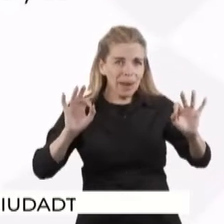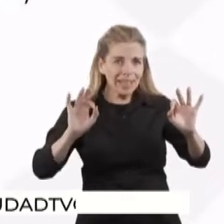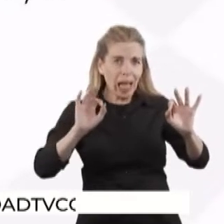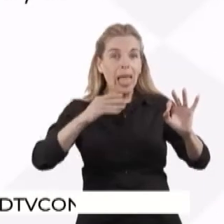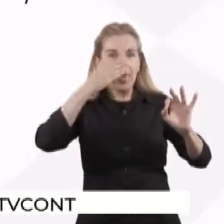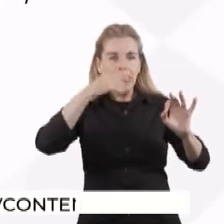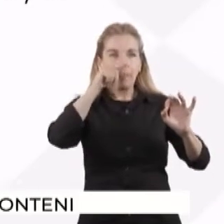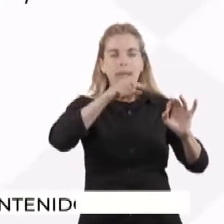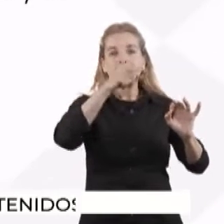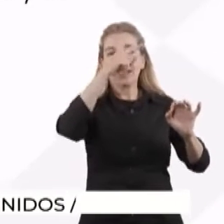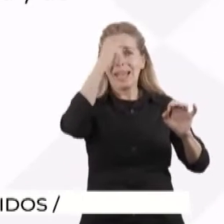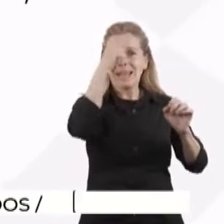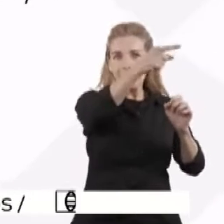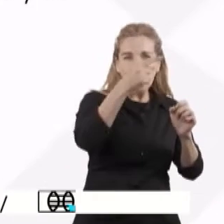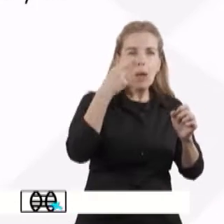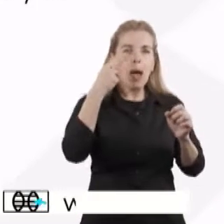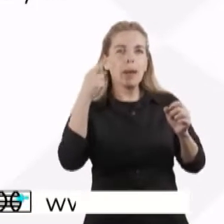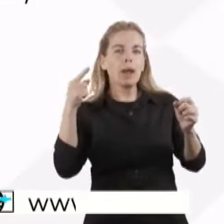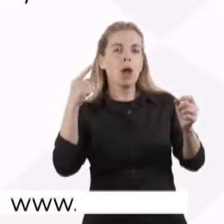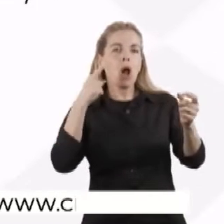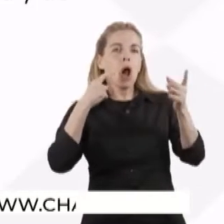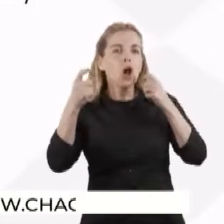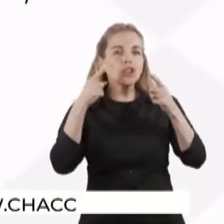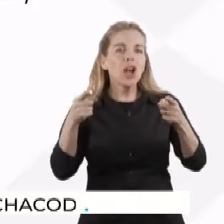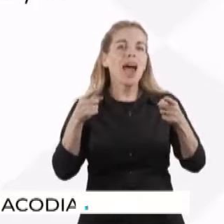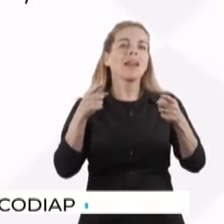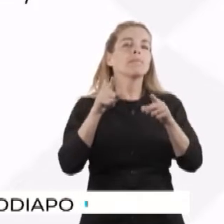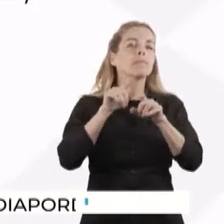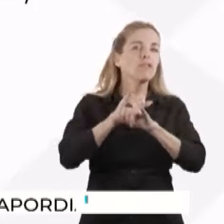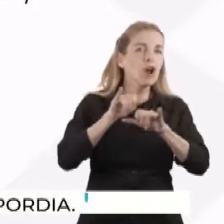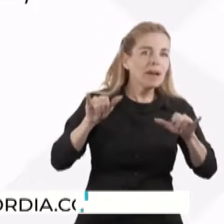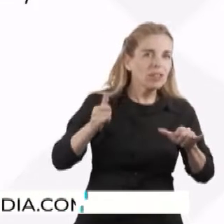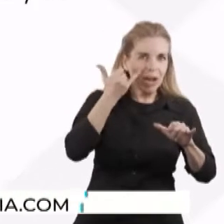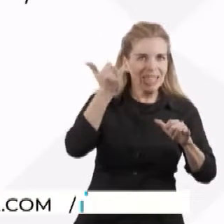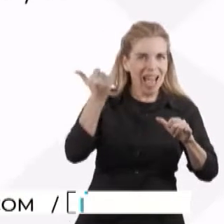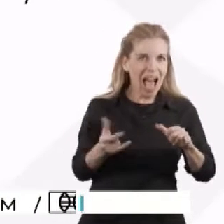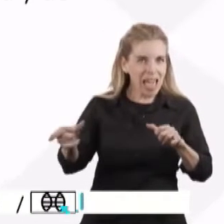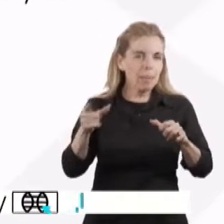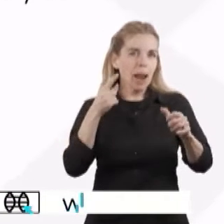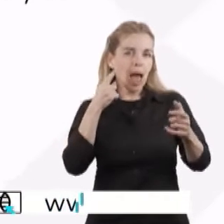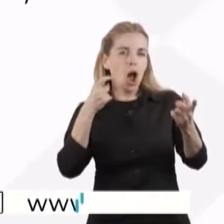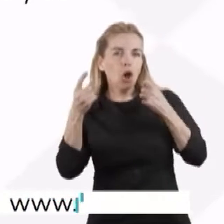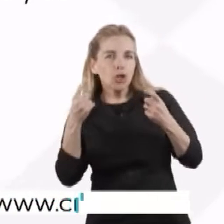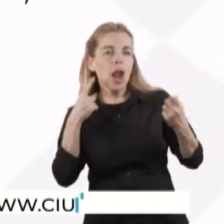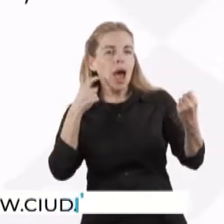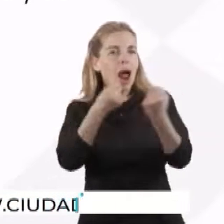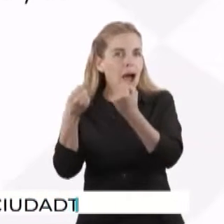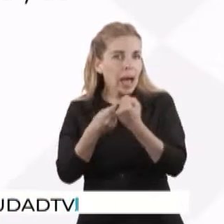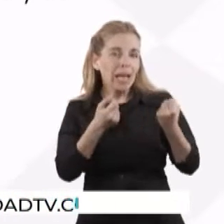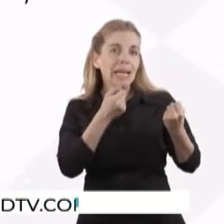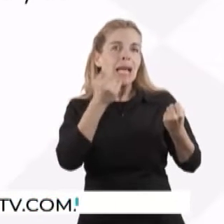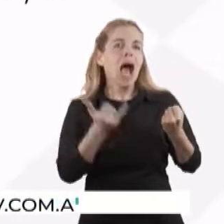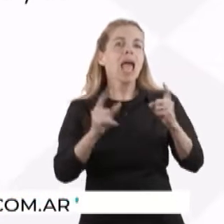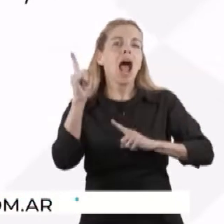cruzar con las bases de datos que tiene, como decía el secretario, y va a verificar, y va a haber oportunidad de rectificar